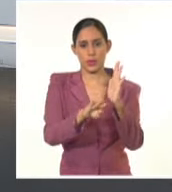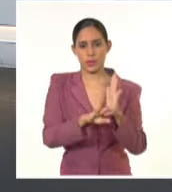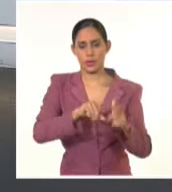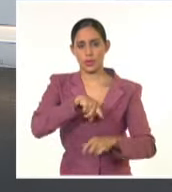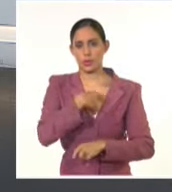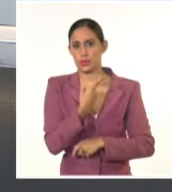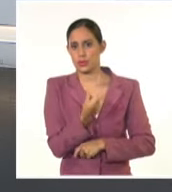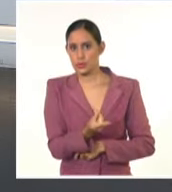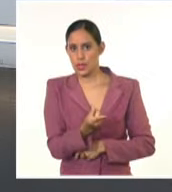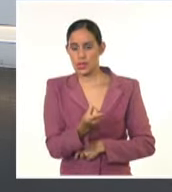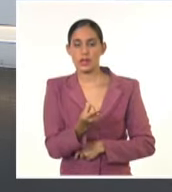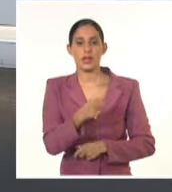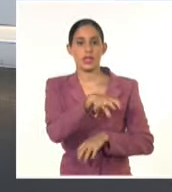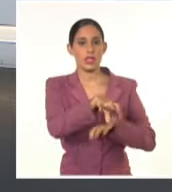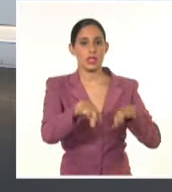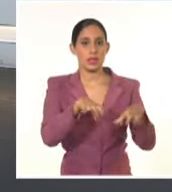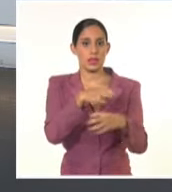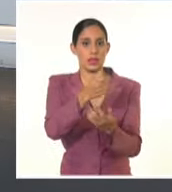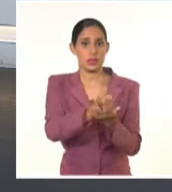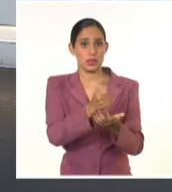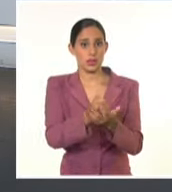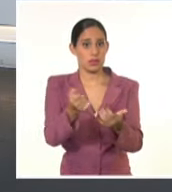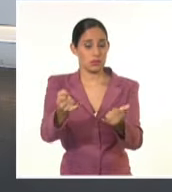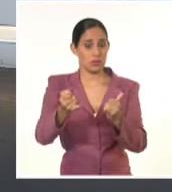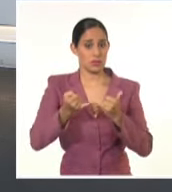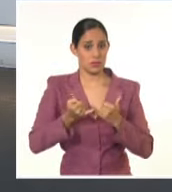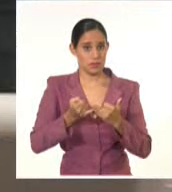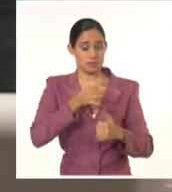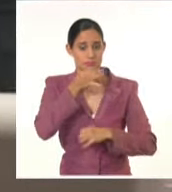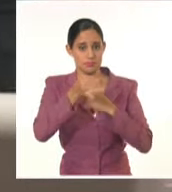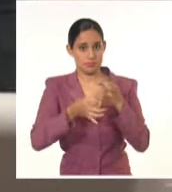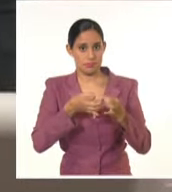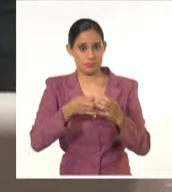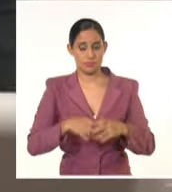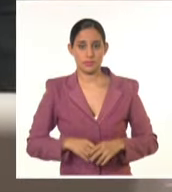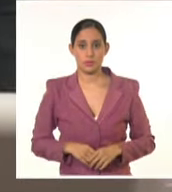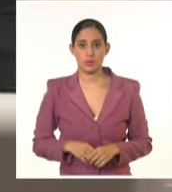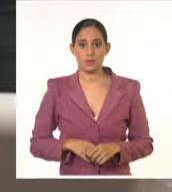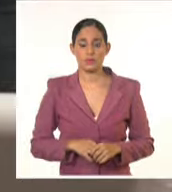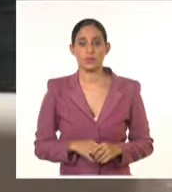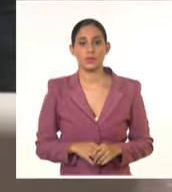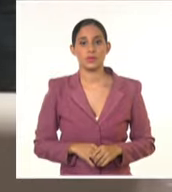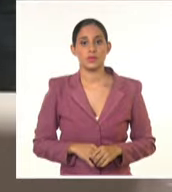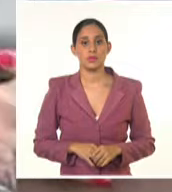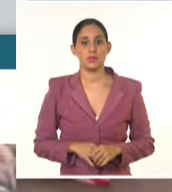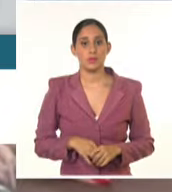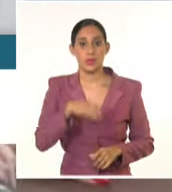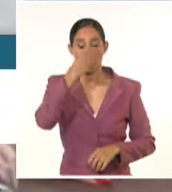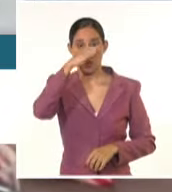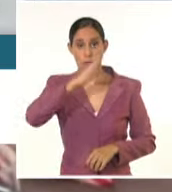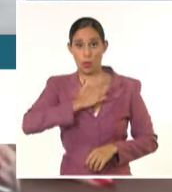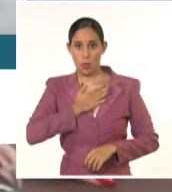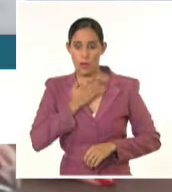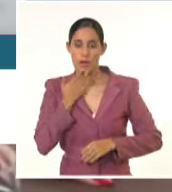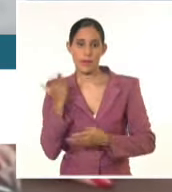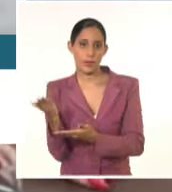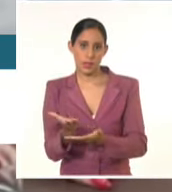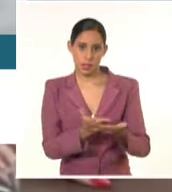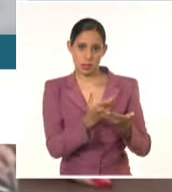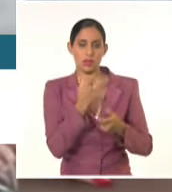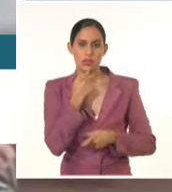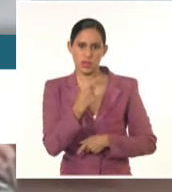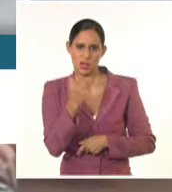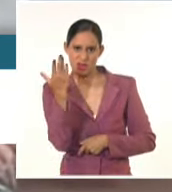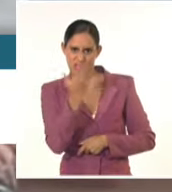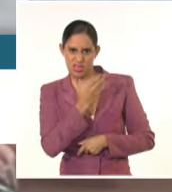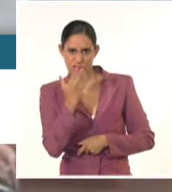ciudad de Esmederevo. La colega Jenny Fleites tiene el informe. Cuba es bienvenida, así dijo la alcaldesa